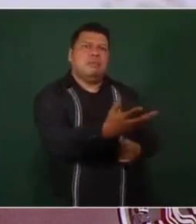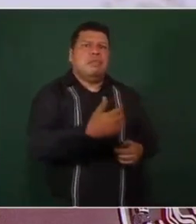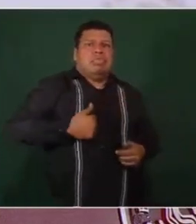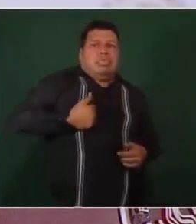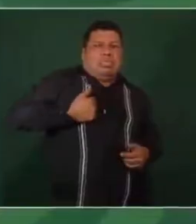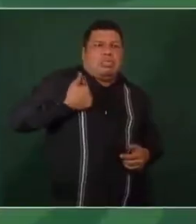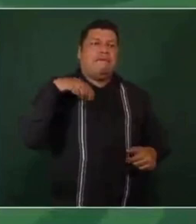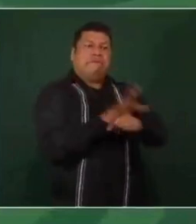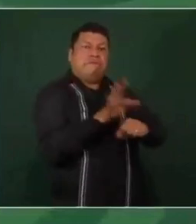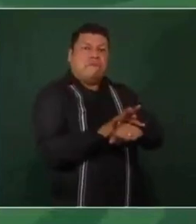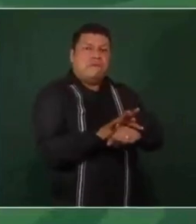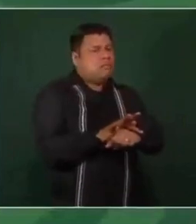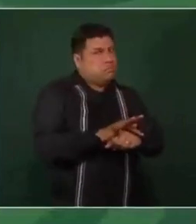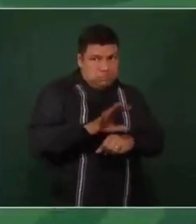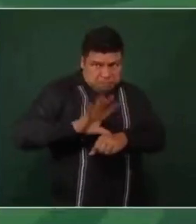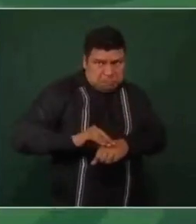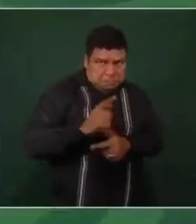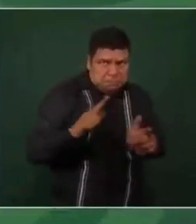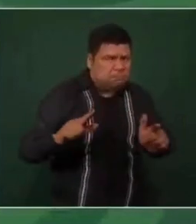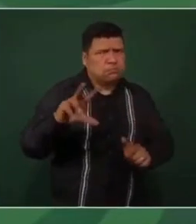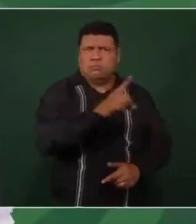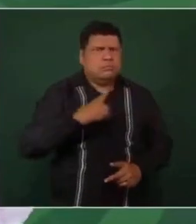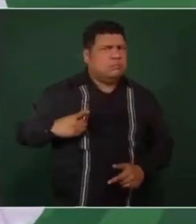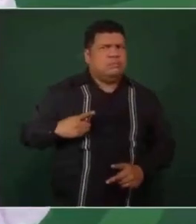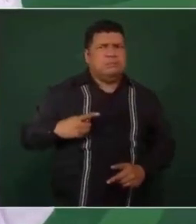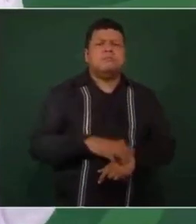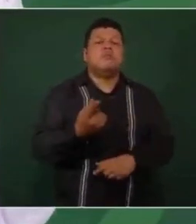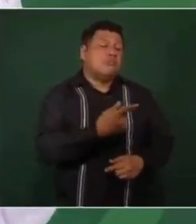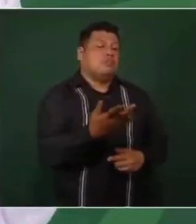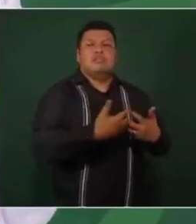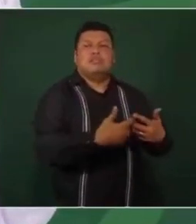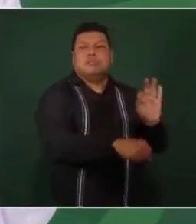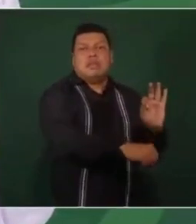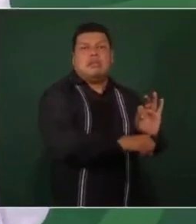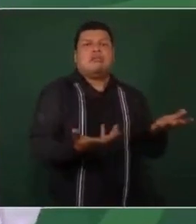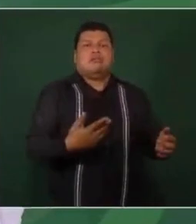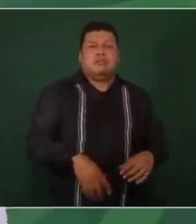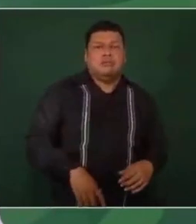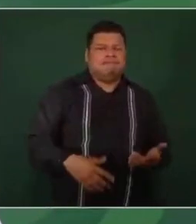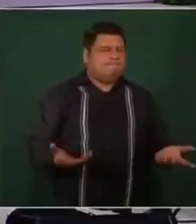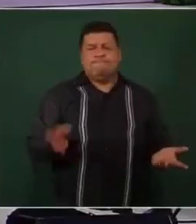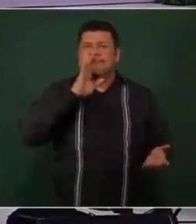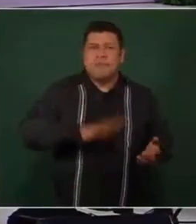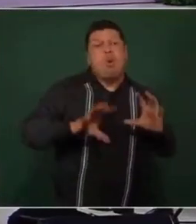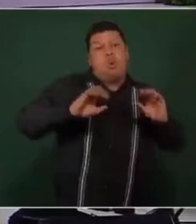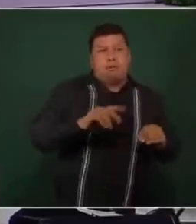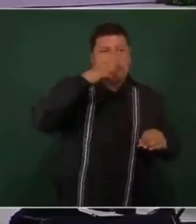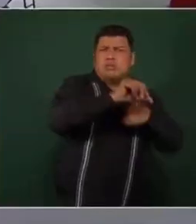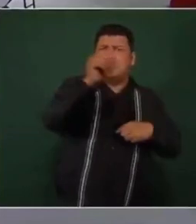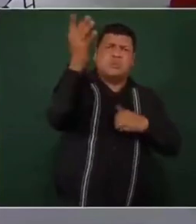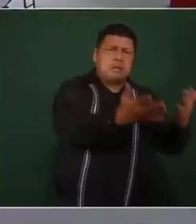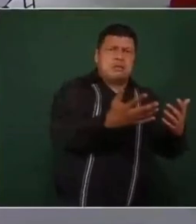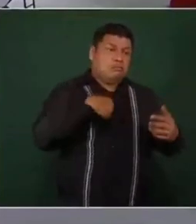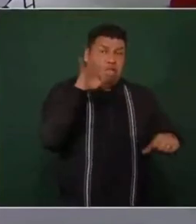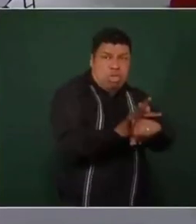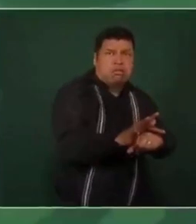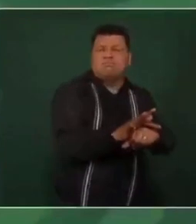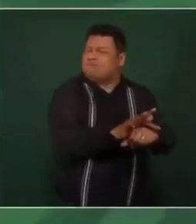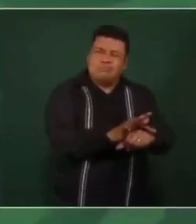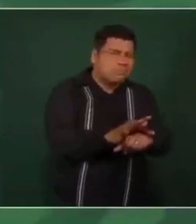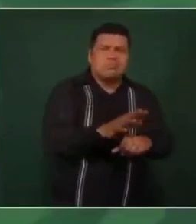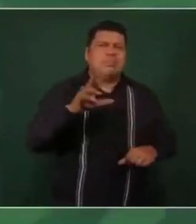estos privilegios en beneficio de corporaciones económicas nacionales o extranjeras. No se están